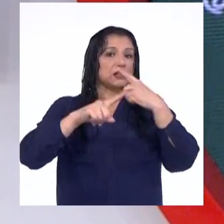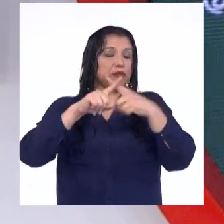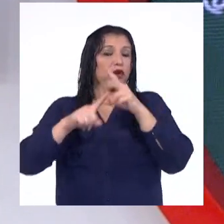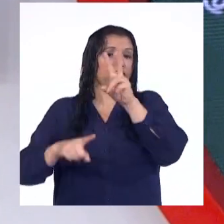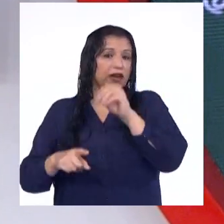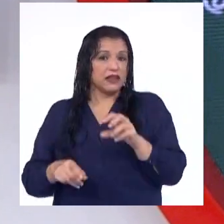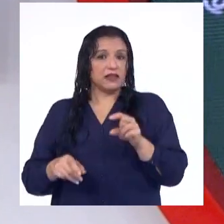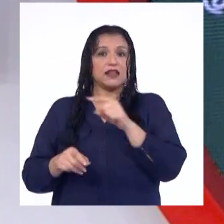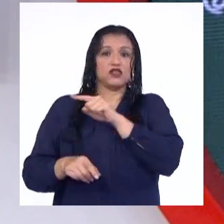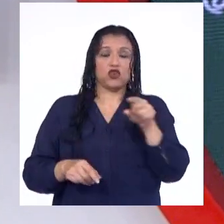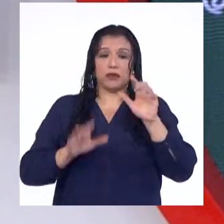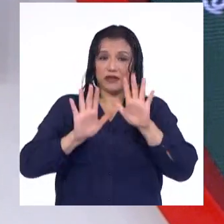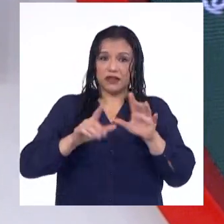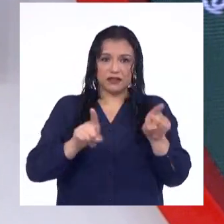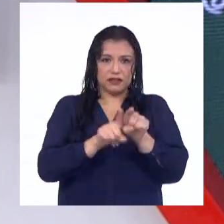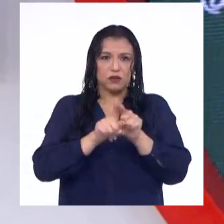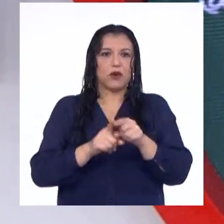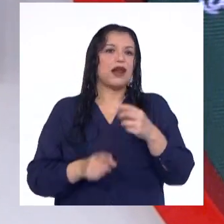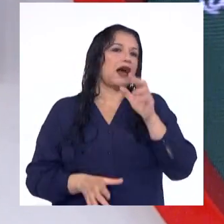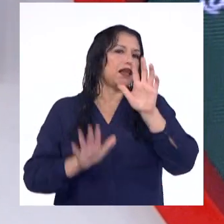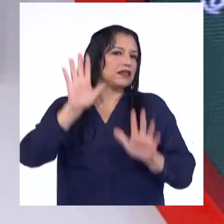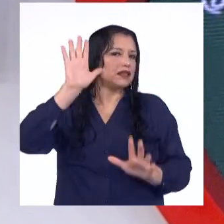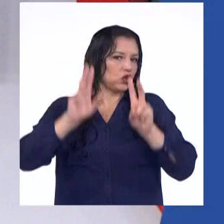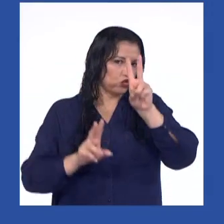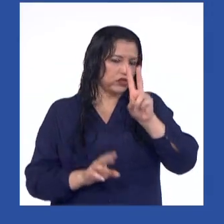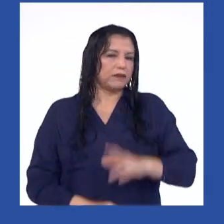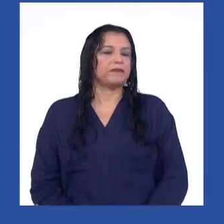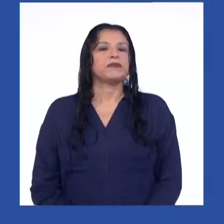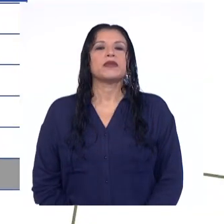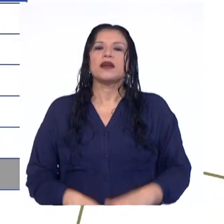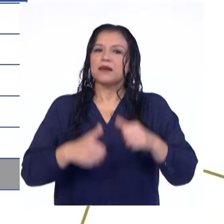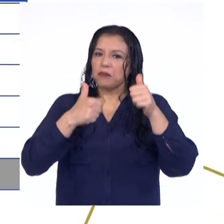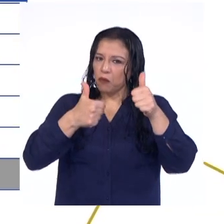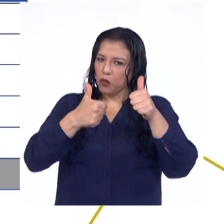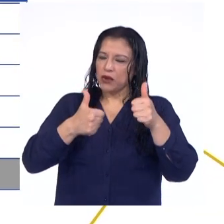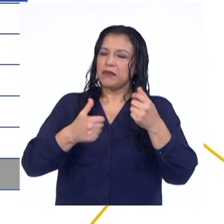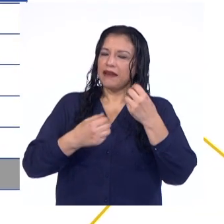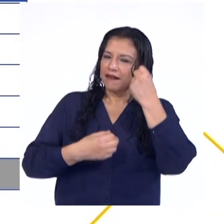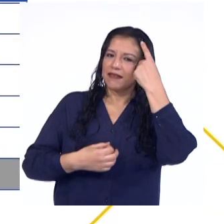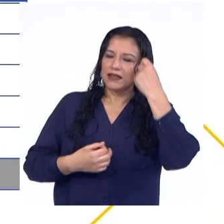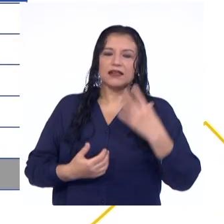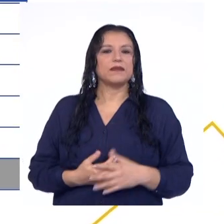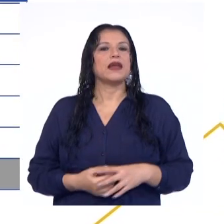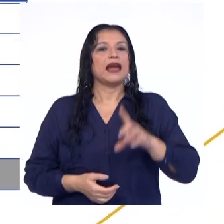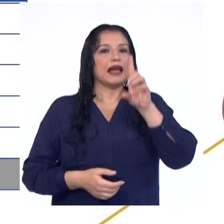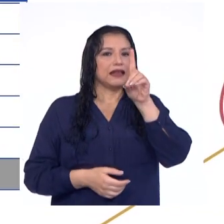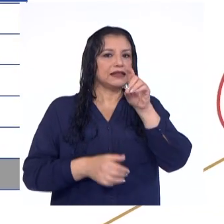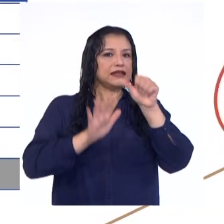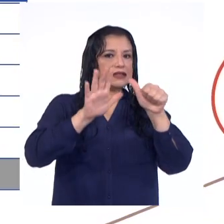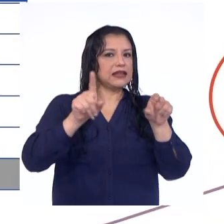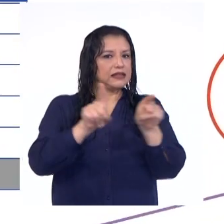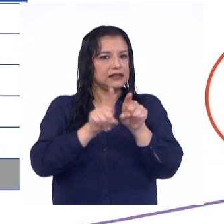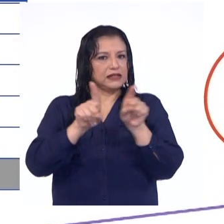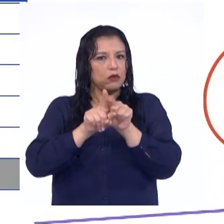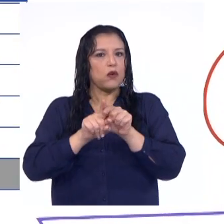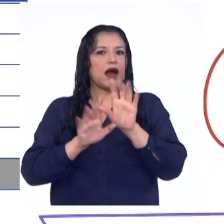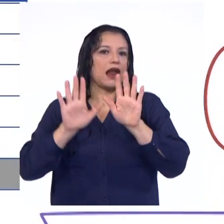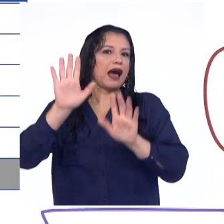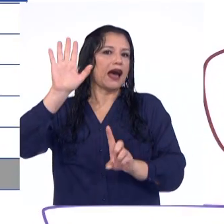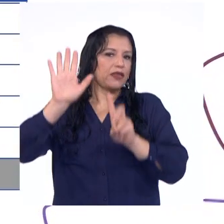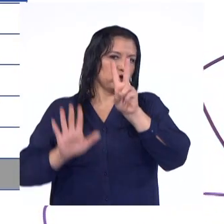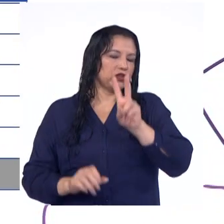da como resultado 12. Profesora, ¿lo interpreté bien? Sí, Junior. El decir 6 es igual a 12.